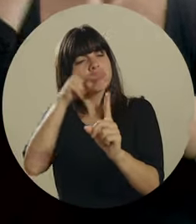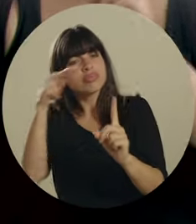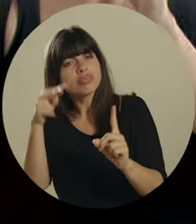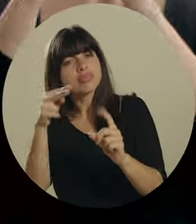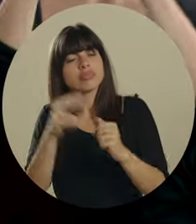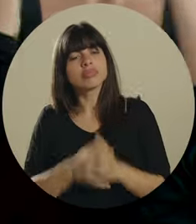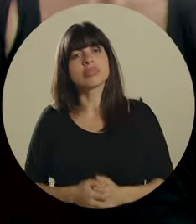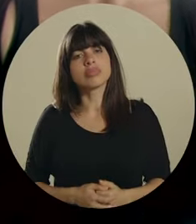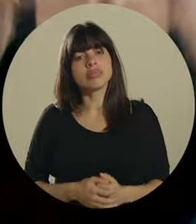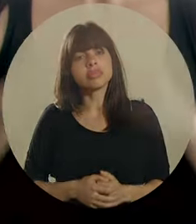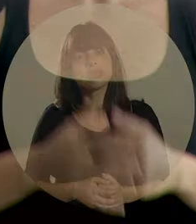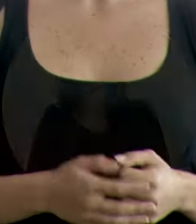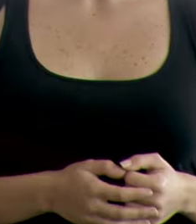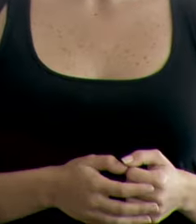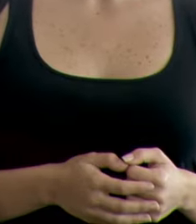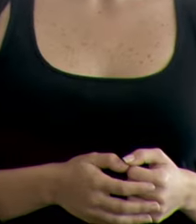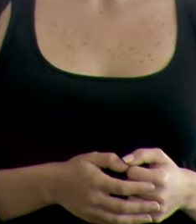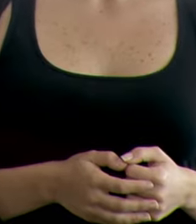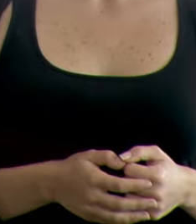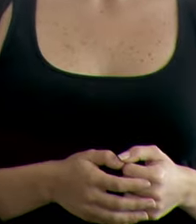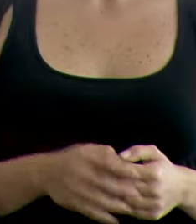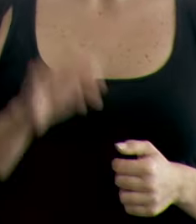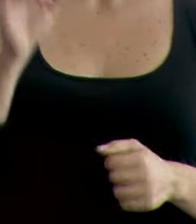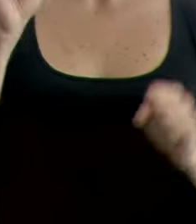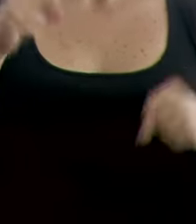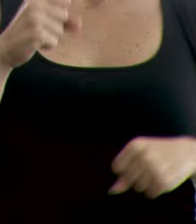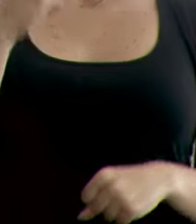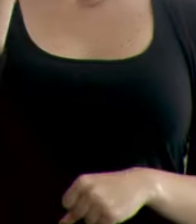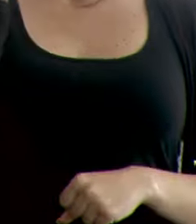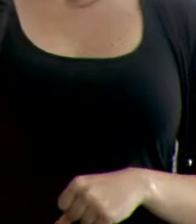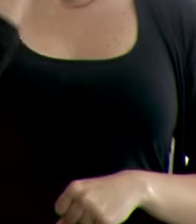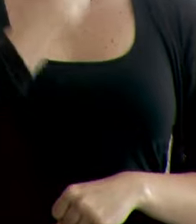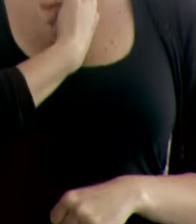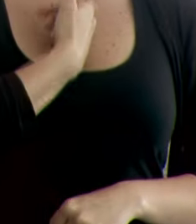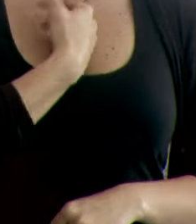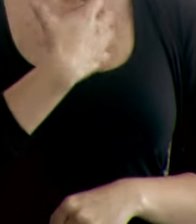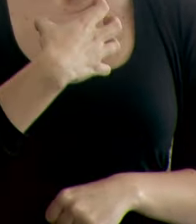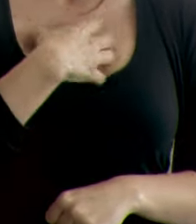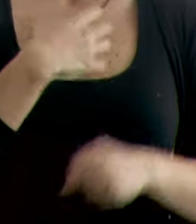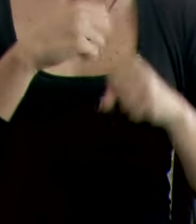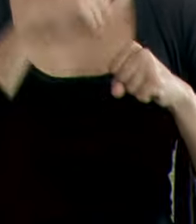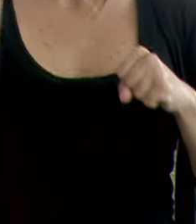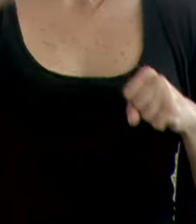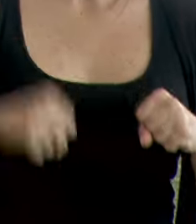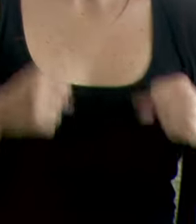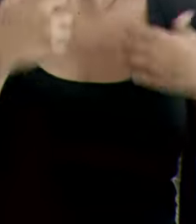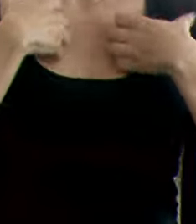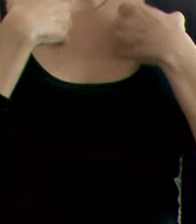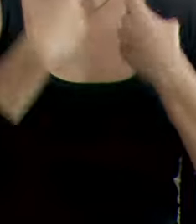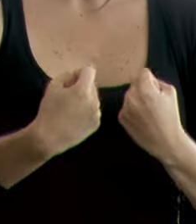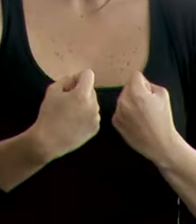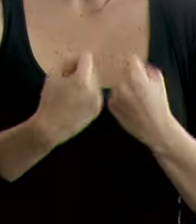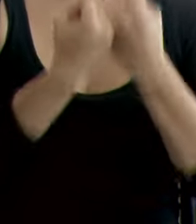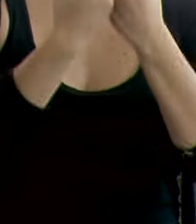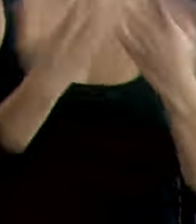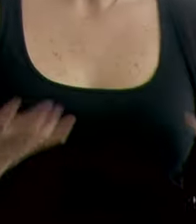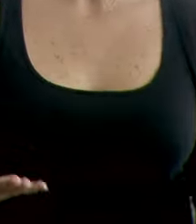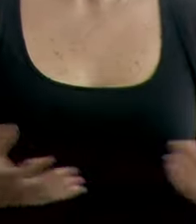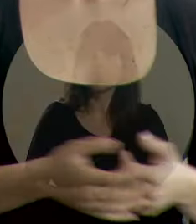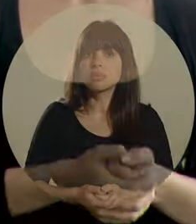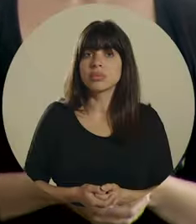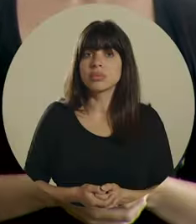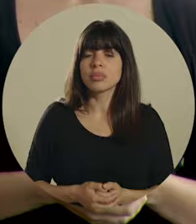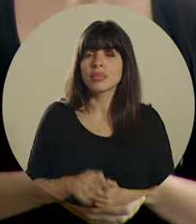mayor. Es el sabernos dueños de un sistema de salud público,